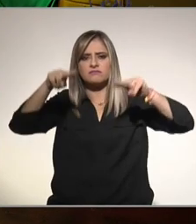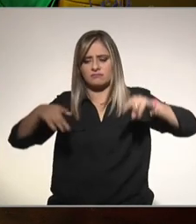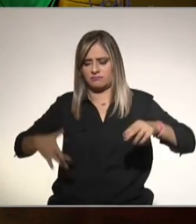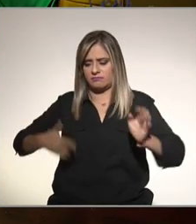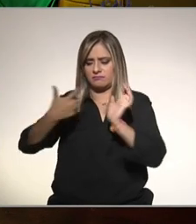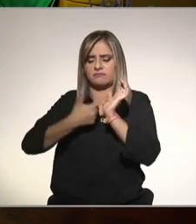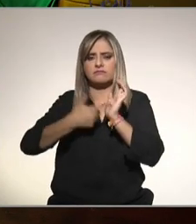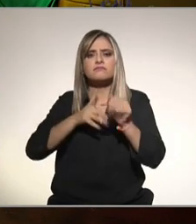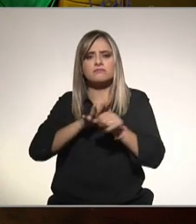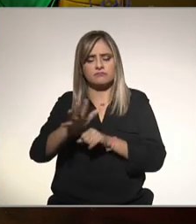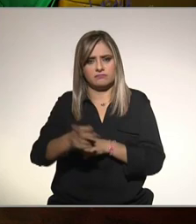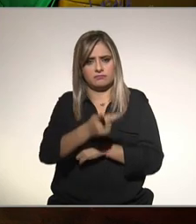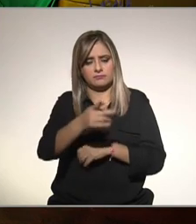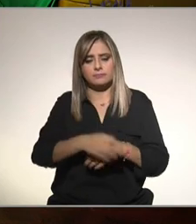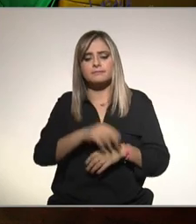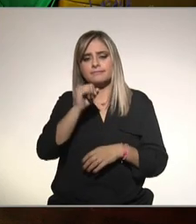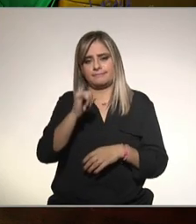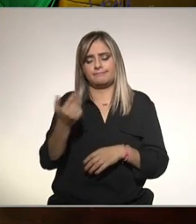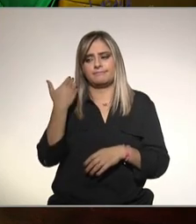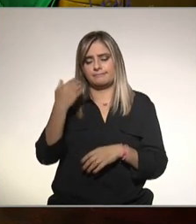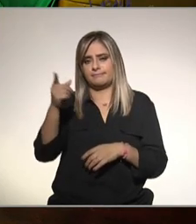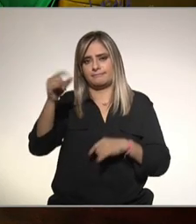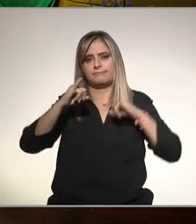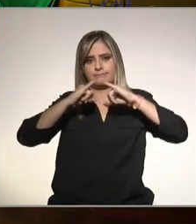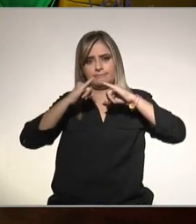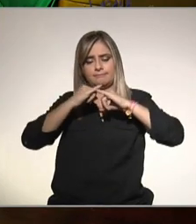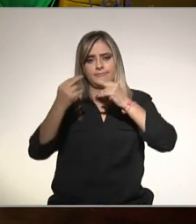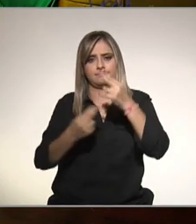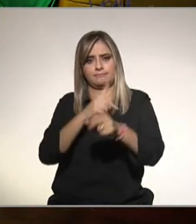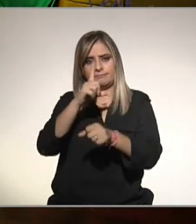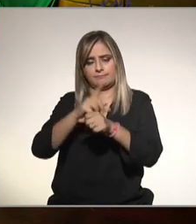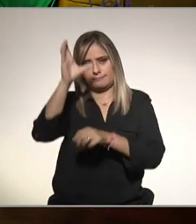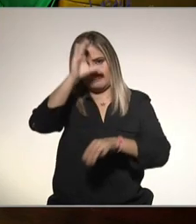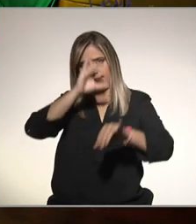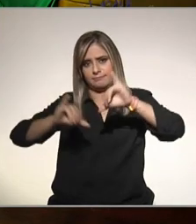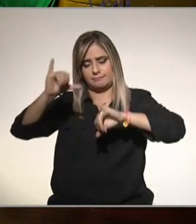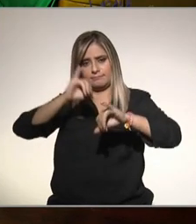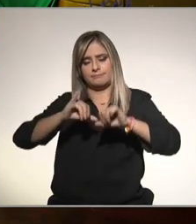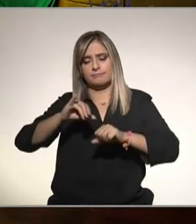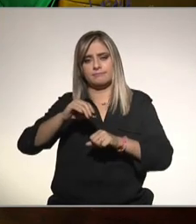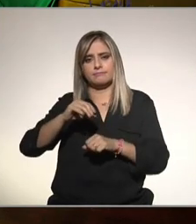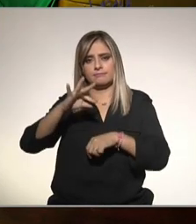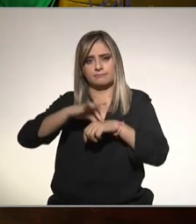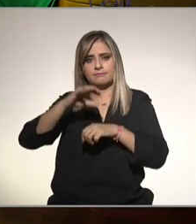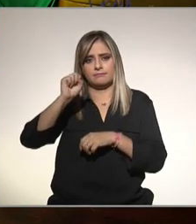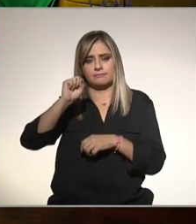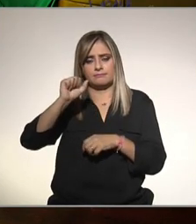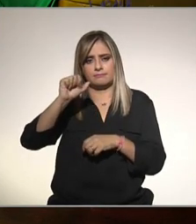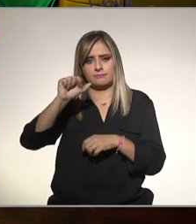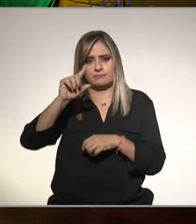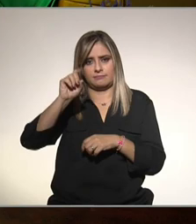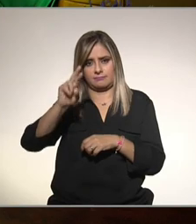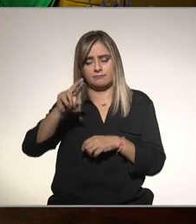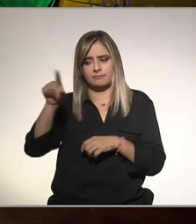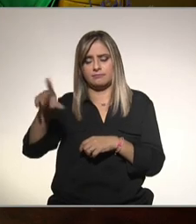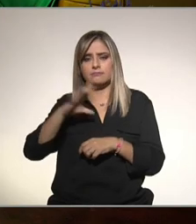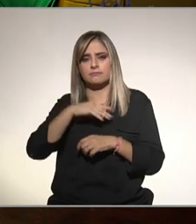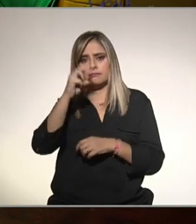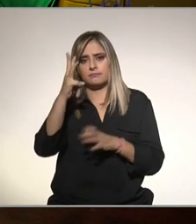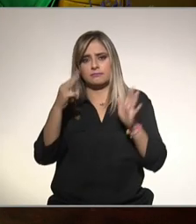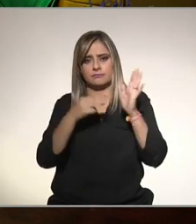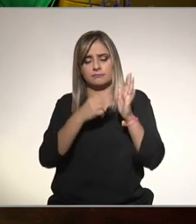también hicimos un estudio en el Instituto Nacional de Ciencias Médicas y Nutrición Salvador Subirán de 3